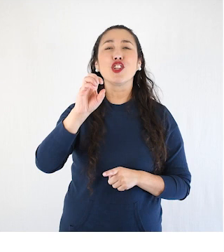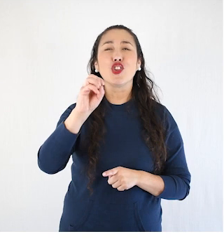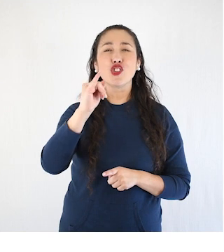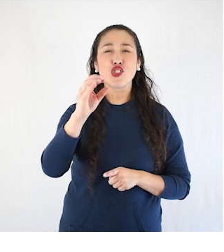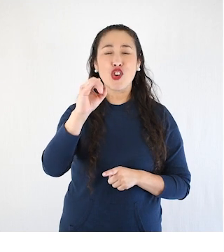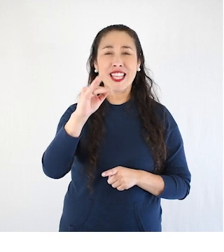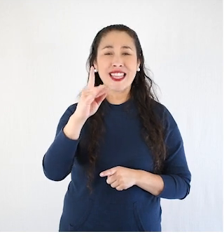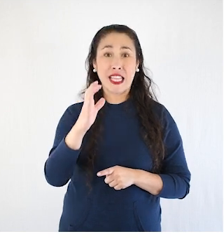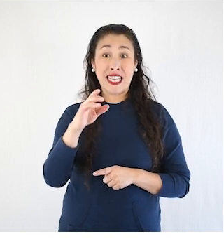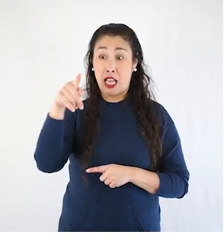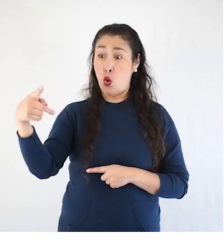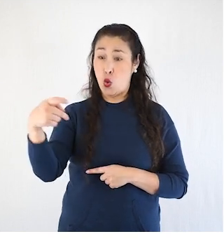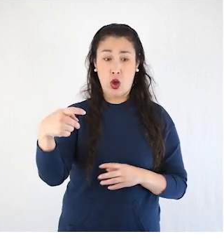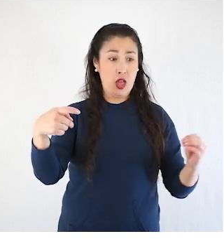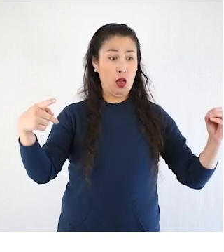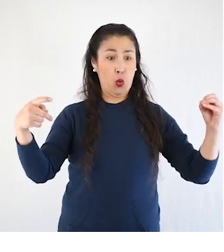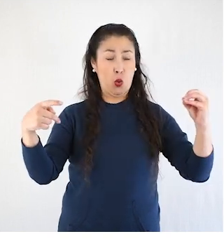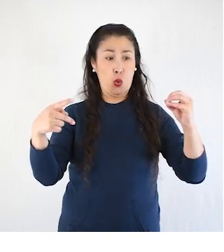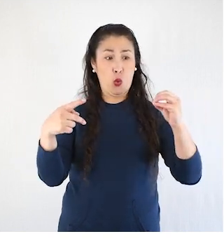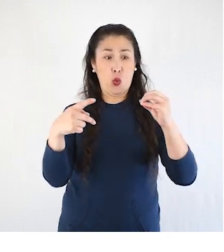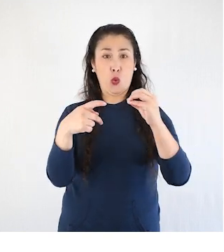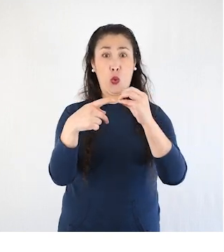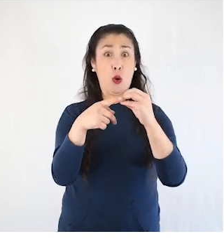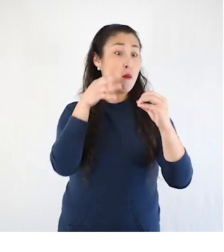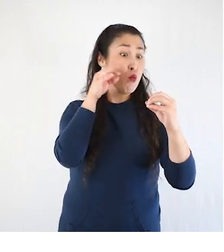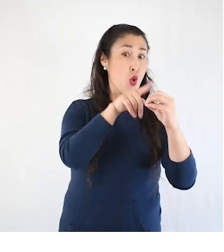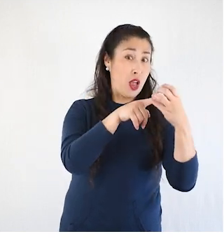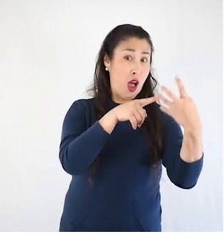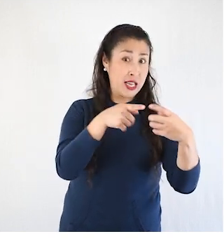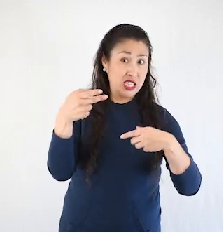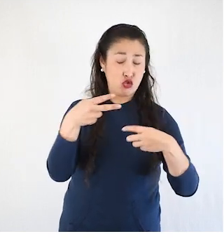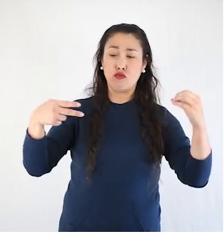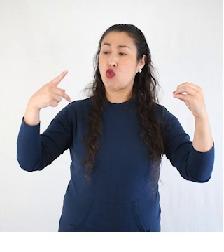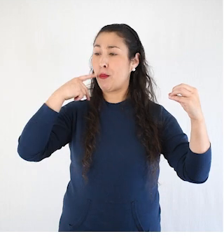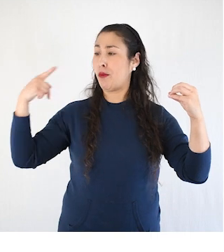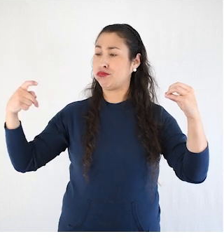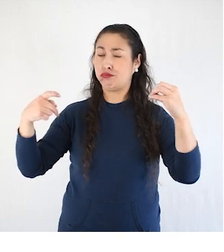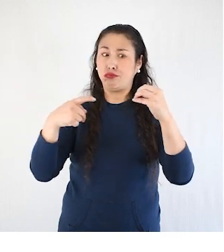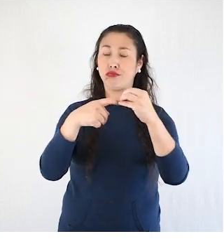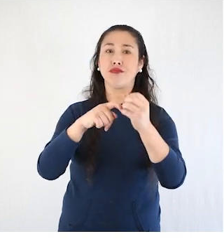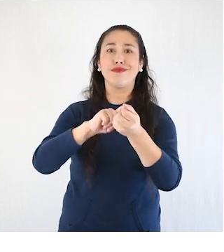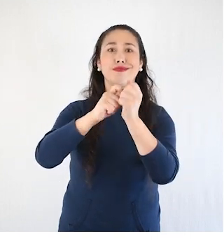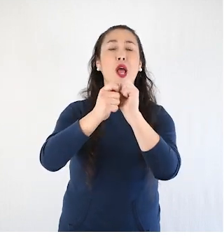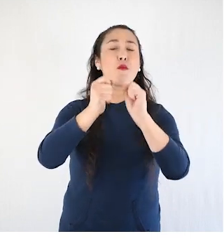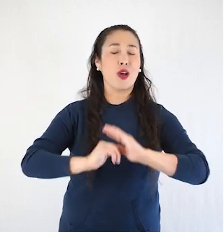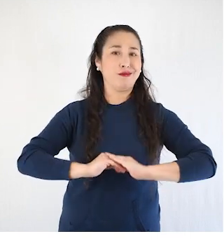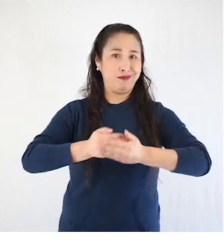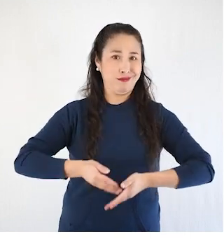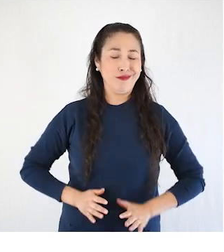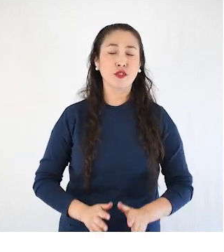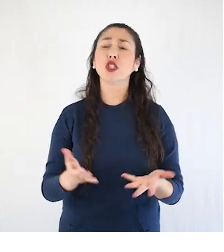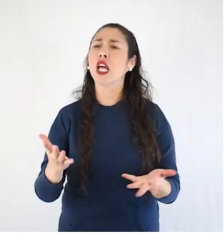pueden unirse o fecundar a un óvulo o célula de reproducción femenina y procrear un hijo o una hija. Entonces,